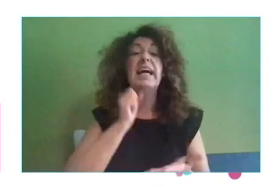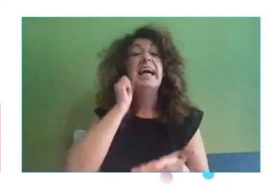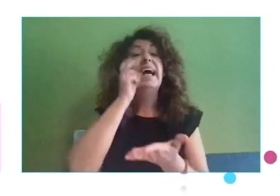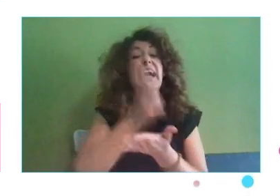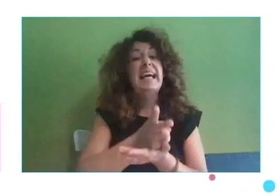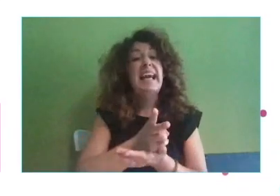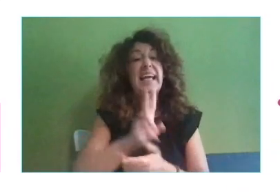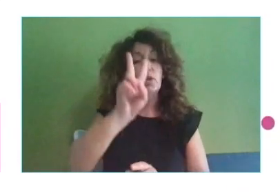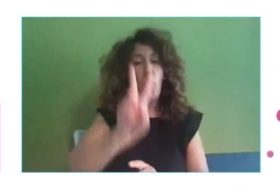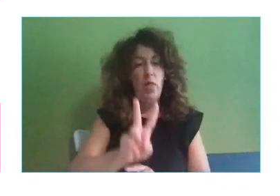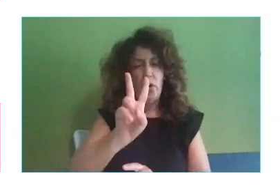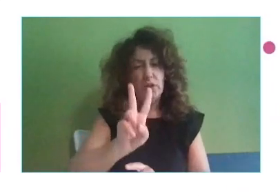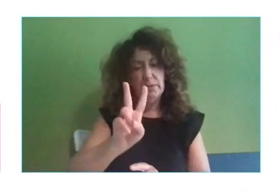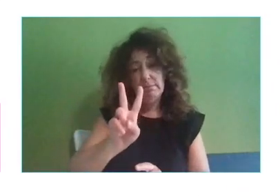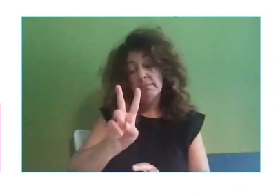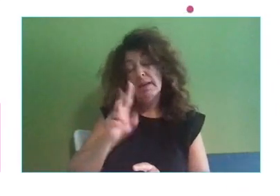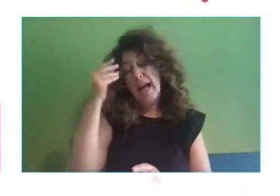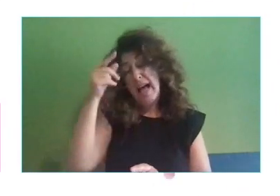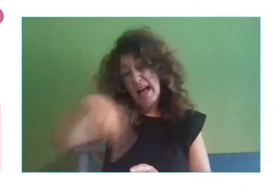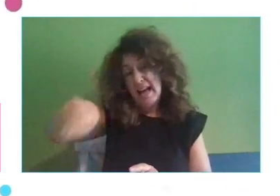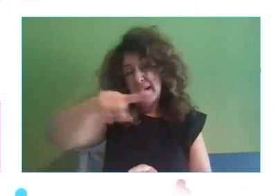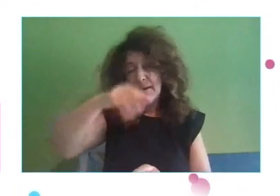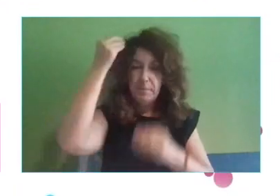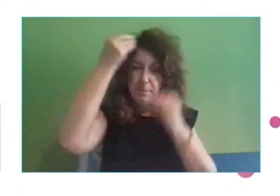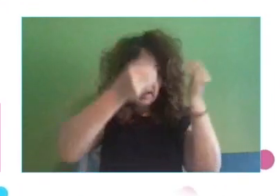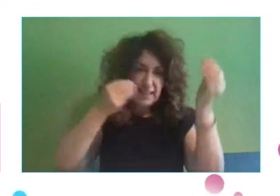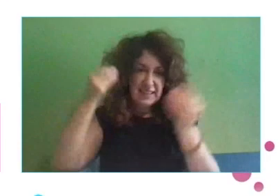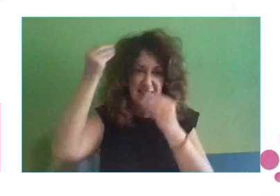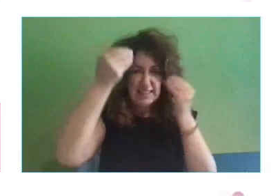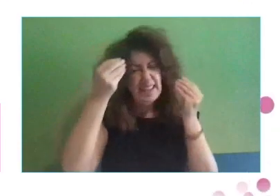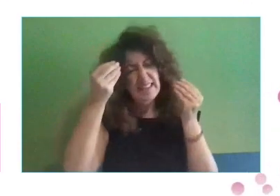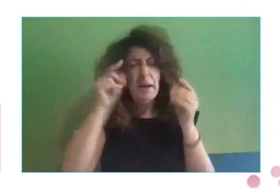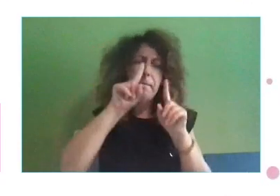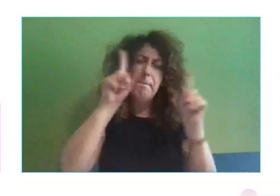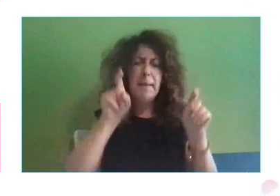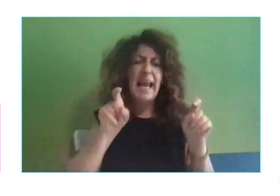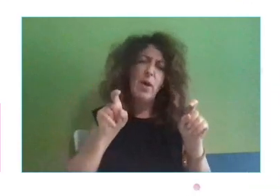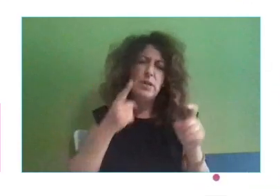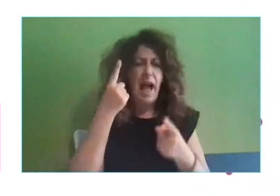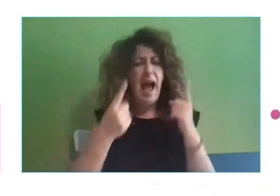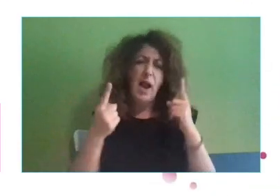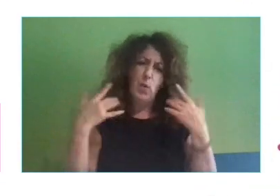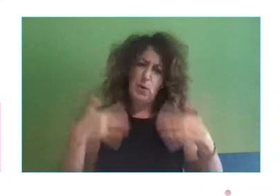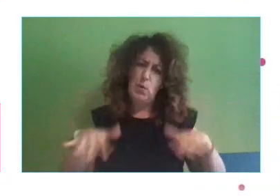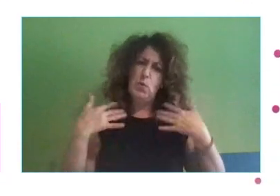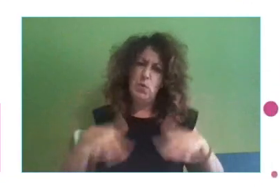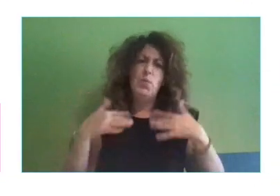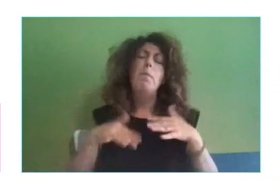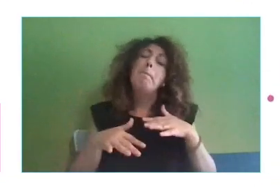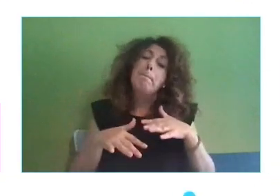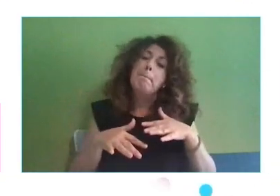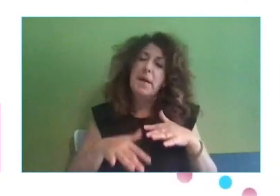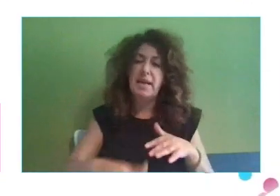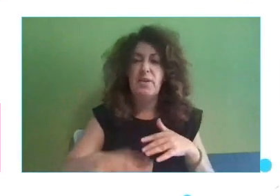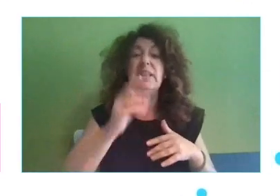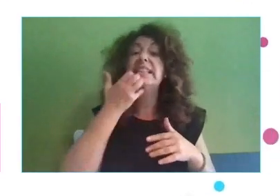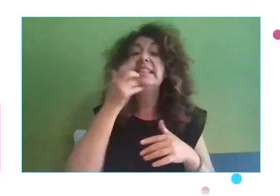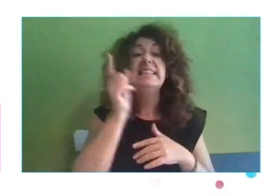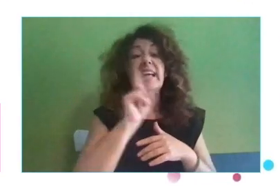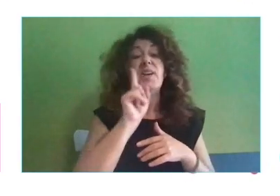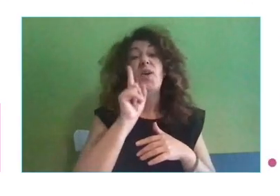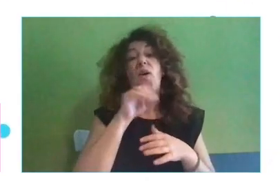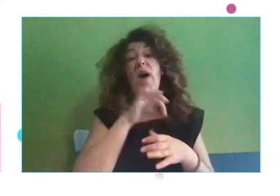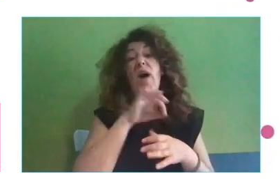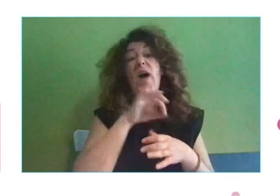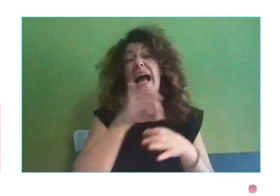lo penséis. Algunas de las preguntas son un poco dramáticas, ¿no? Pero bueno, si no, después de la pausa café nos tomamos